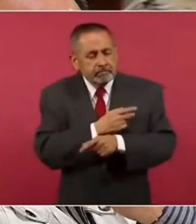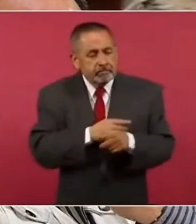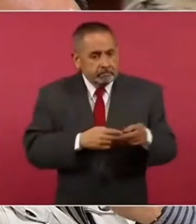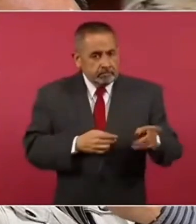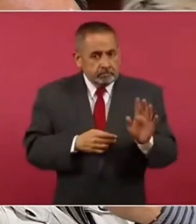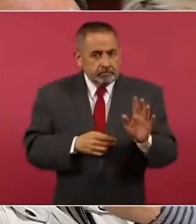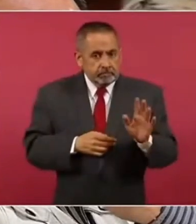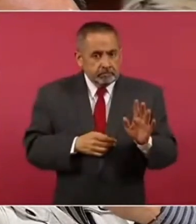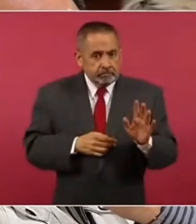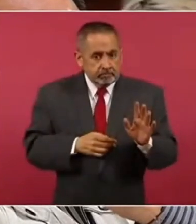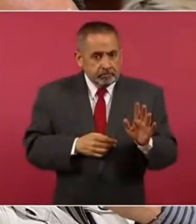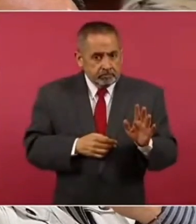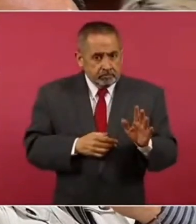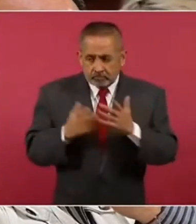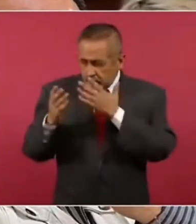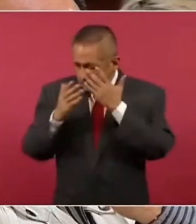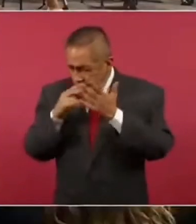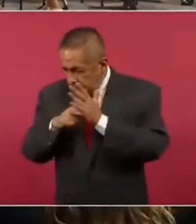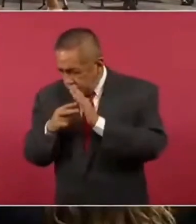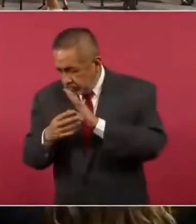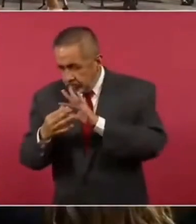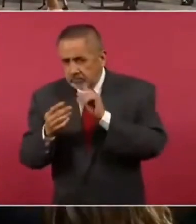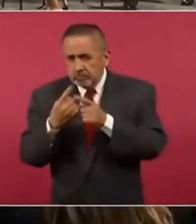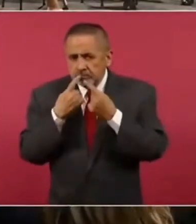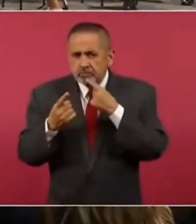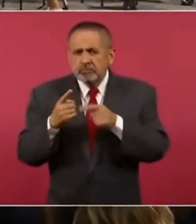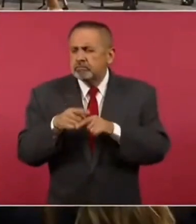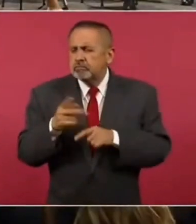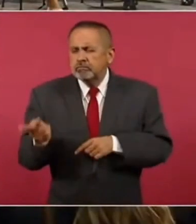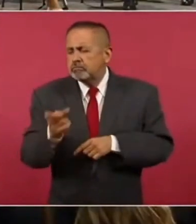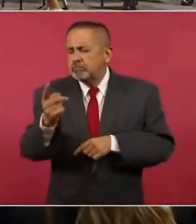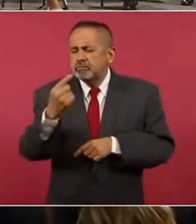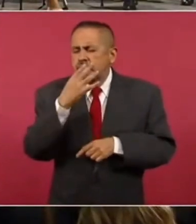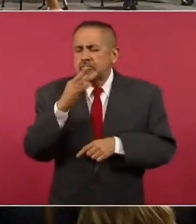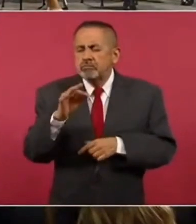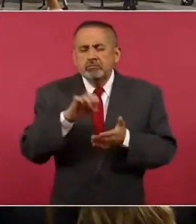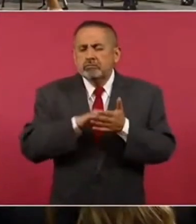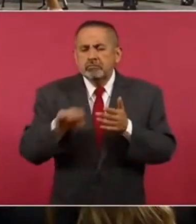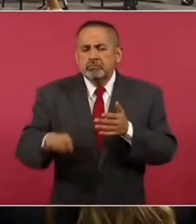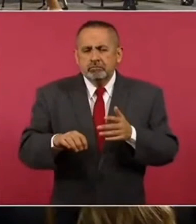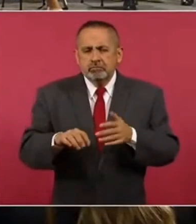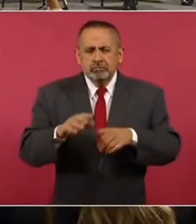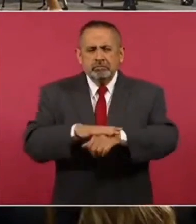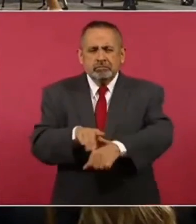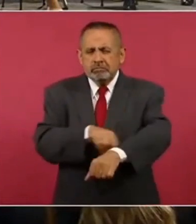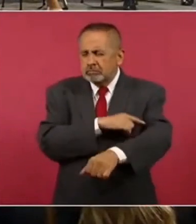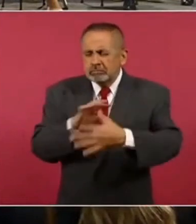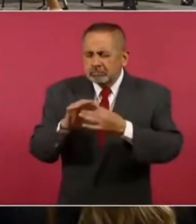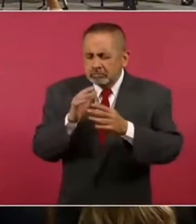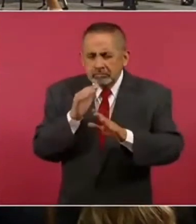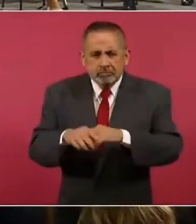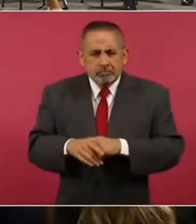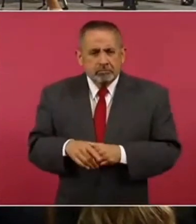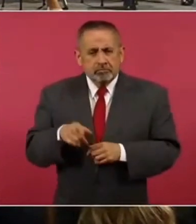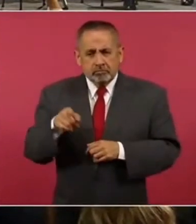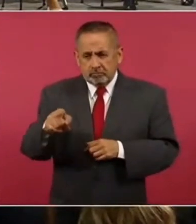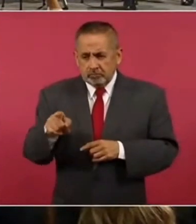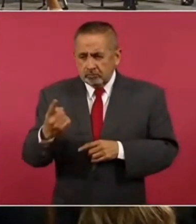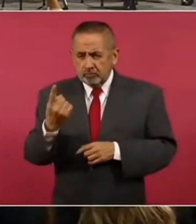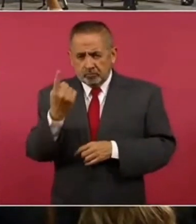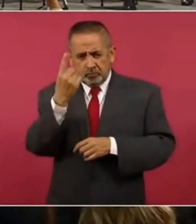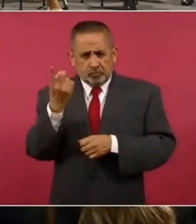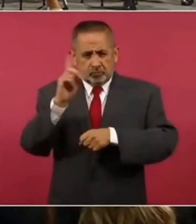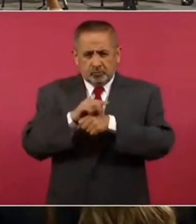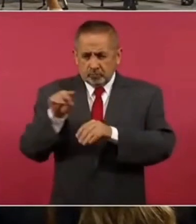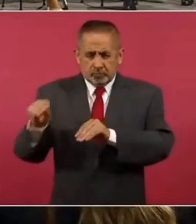yo al que hizo el estudio del dictamen le dije una pregunta muy sencilla, para no ser tan técnica, ¿usted se quedaría una